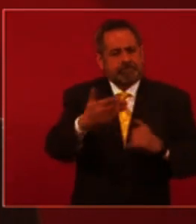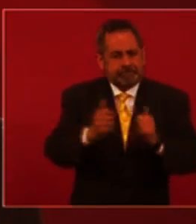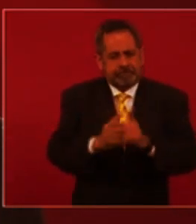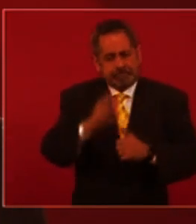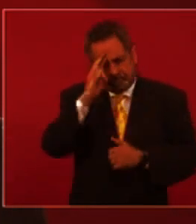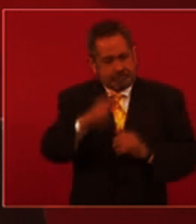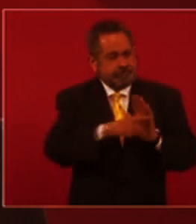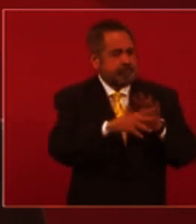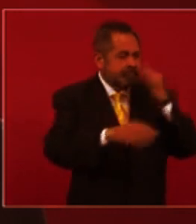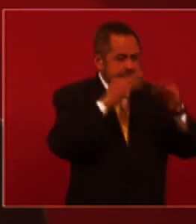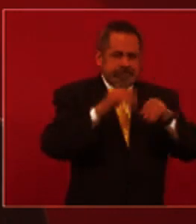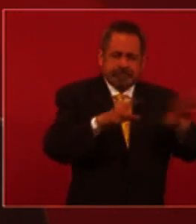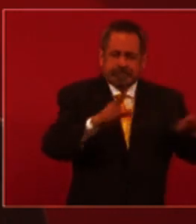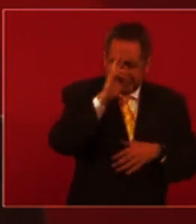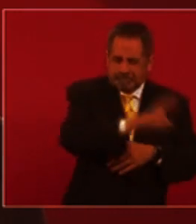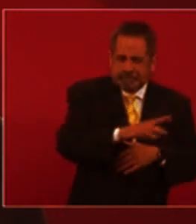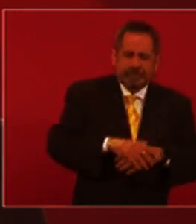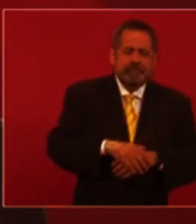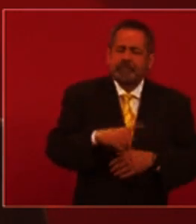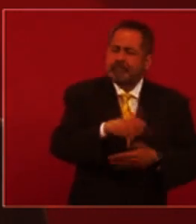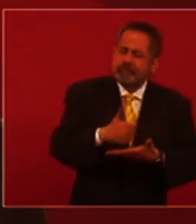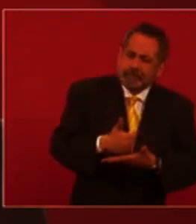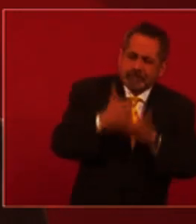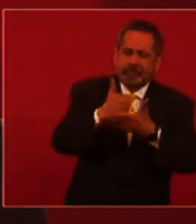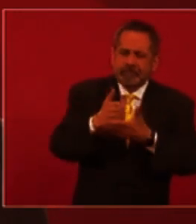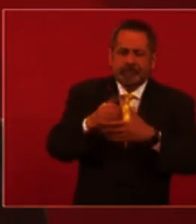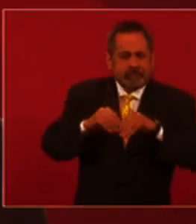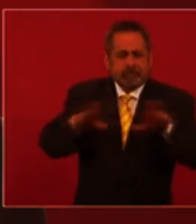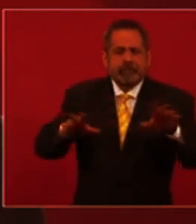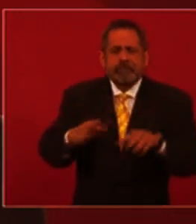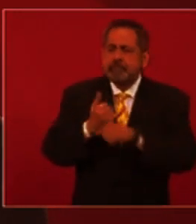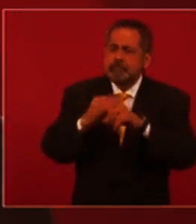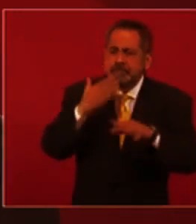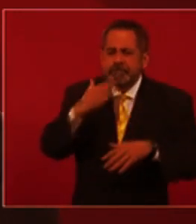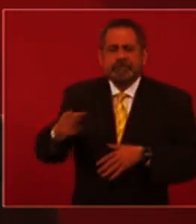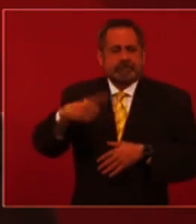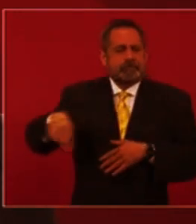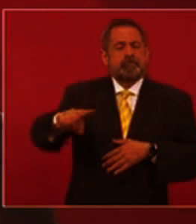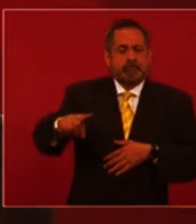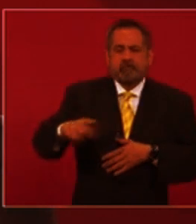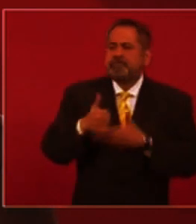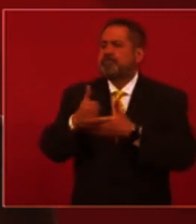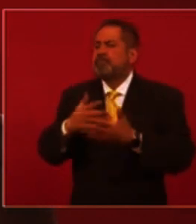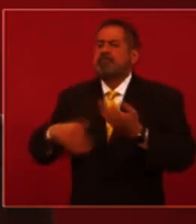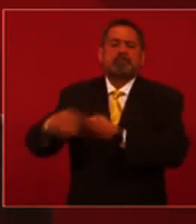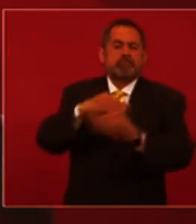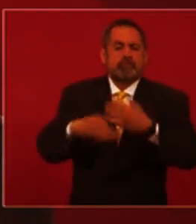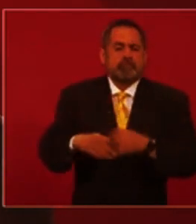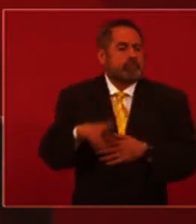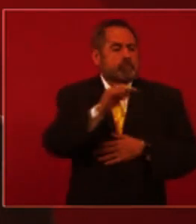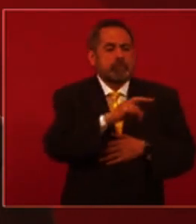para la prensa nacional, ayudemos a la sociedad a que se ayude a sí misma, ayudémonos todos. No